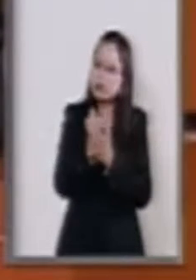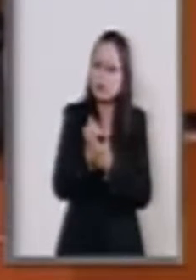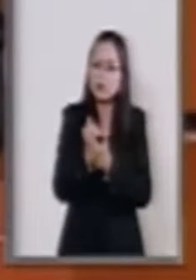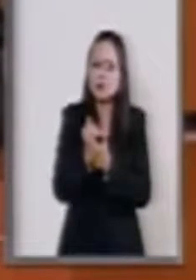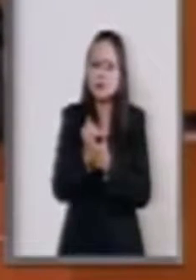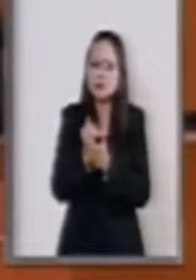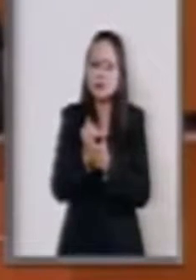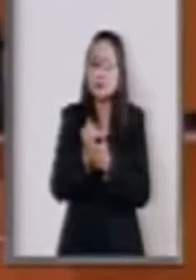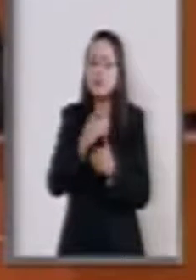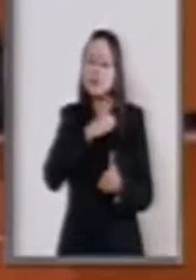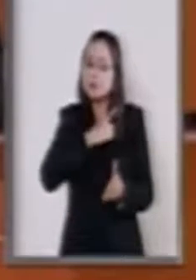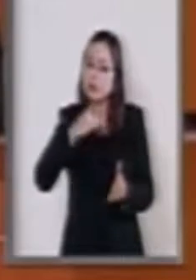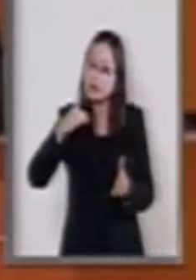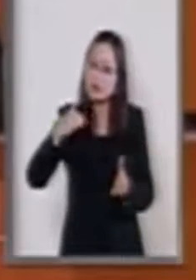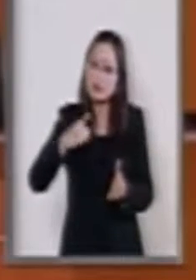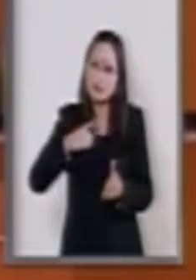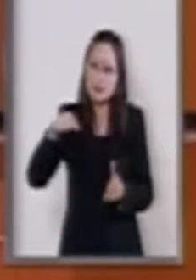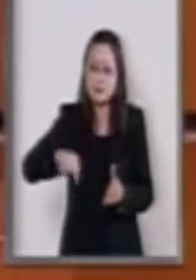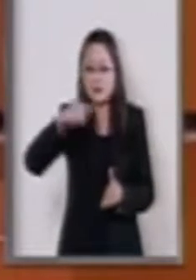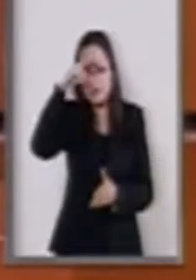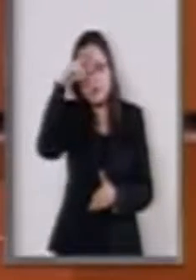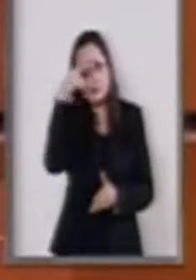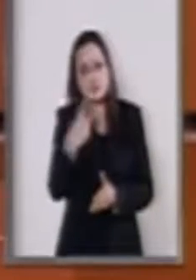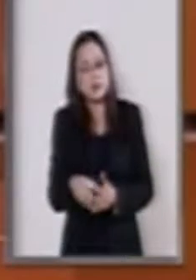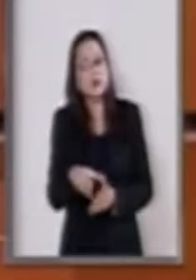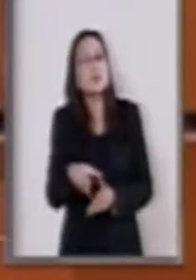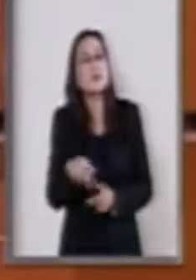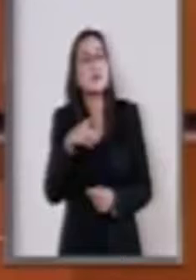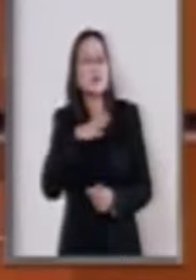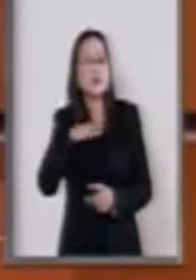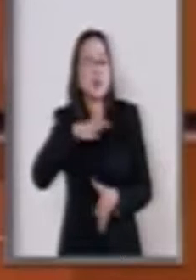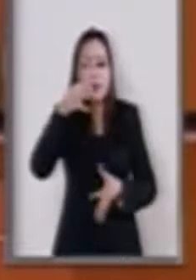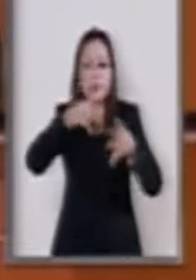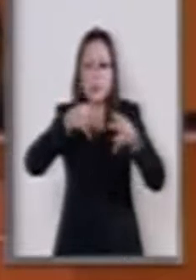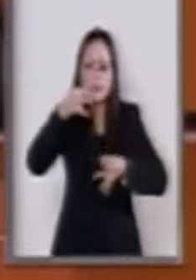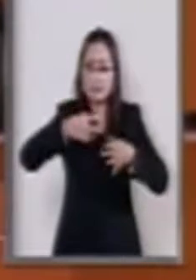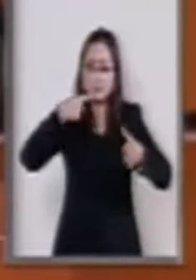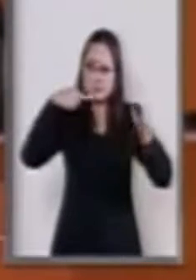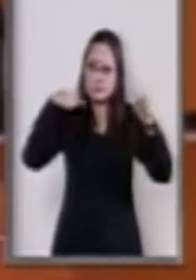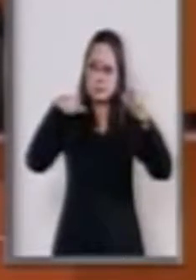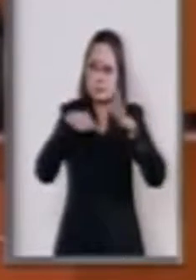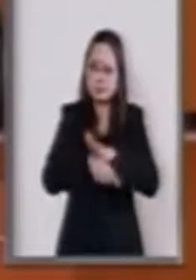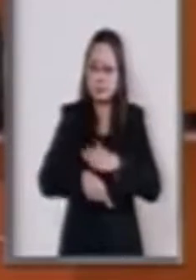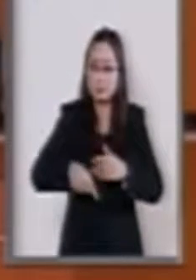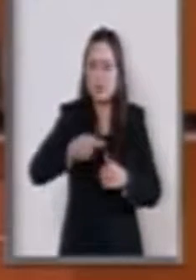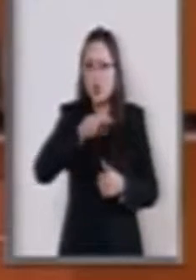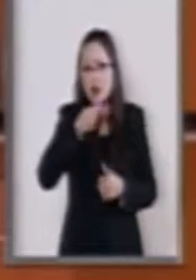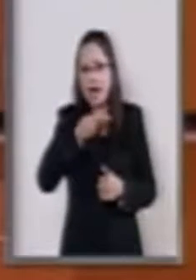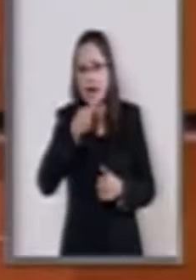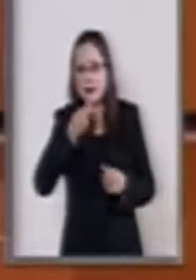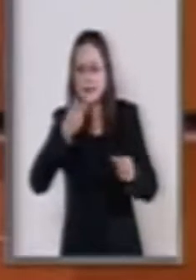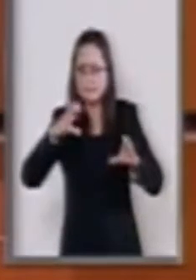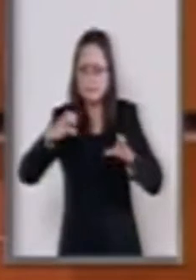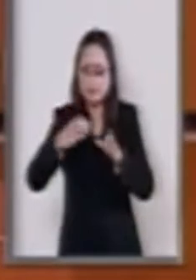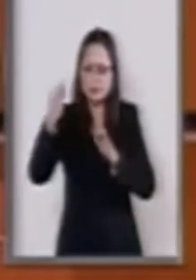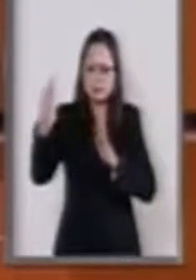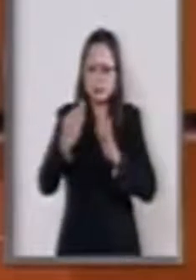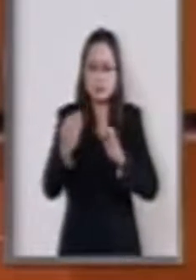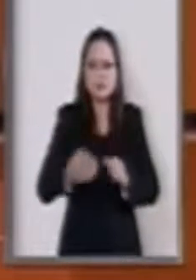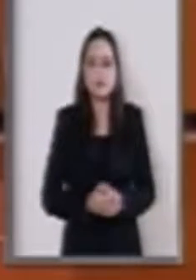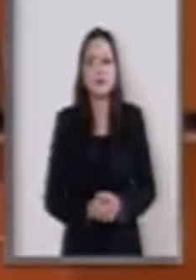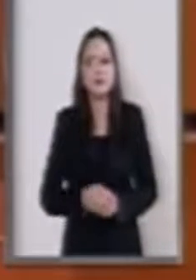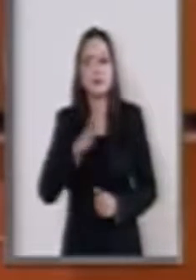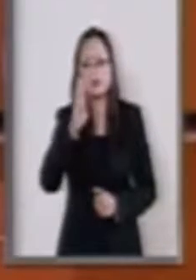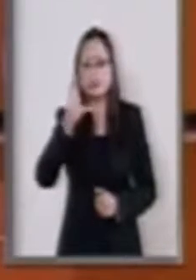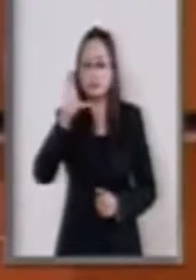de introducir en México los juicios acusatorios y orales. Baja